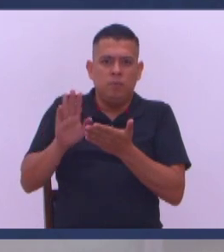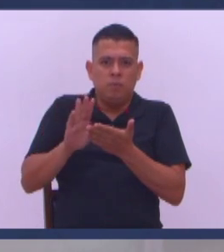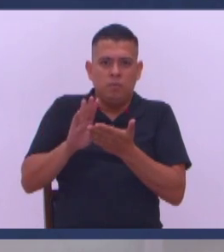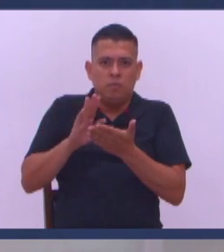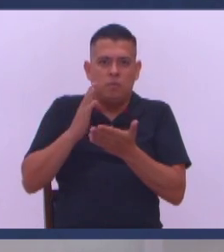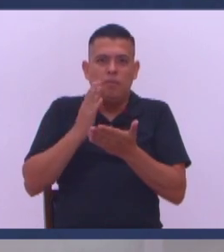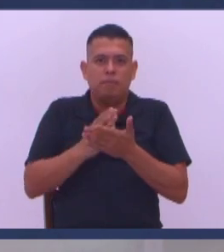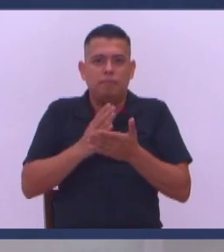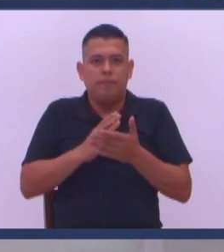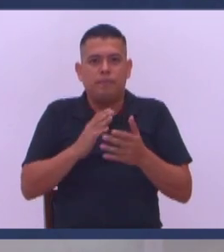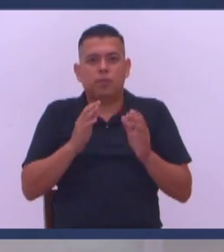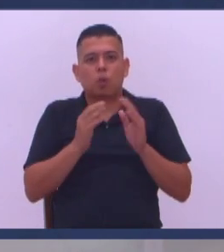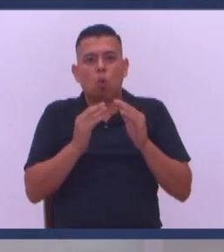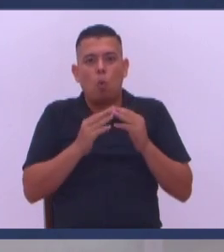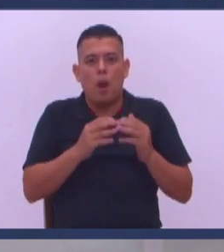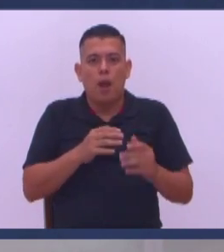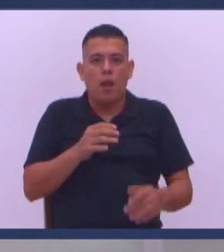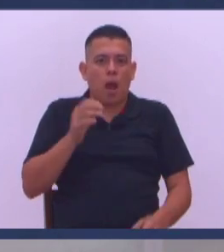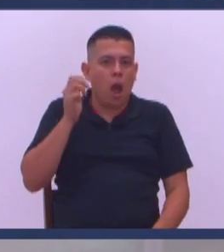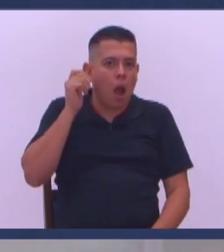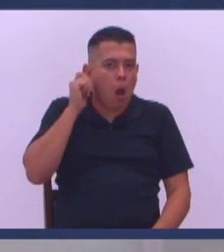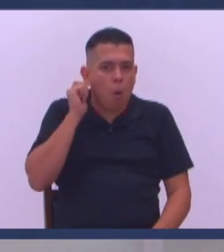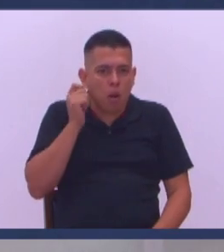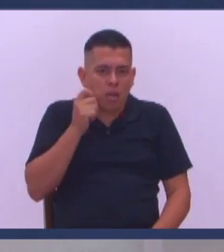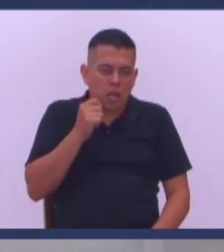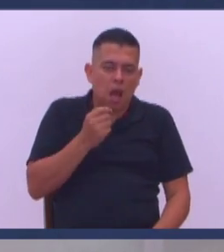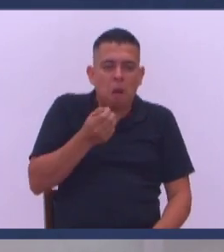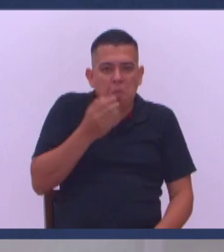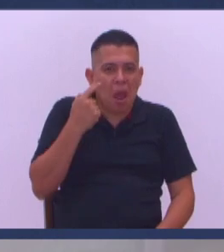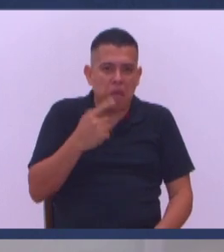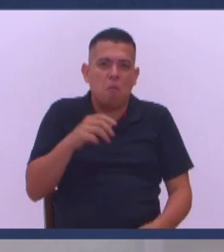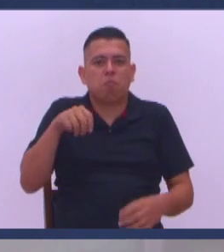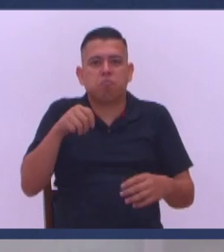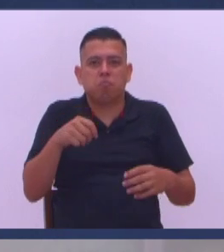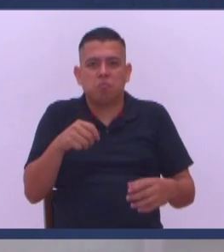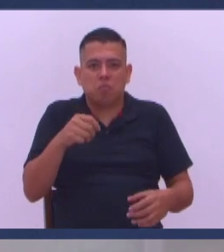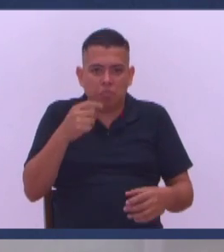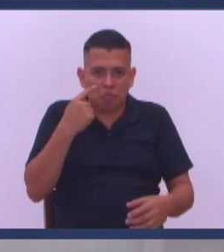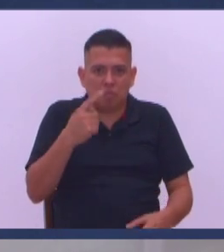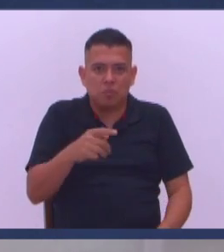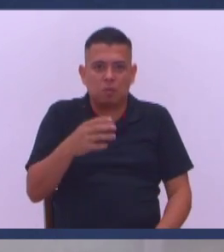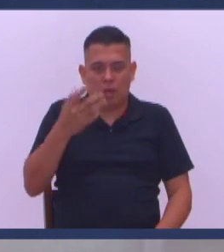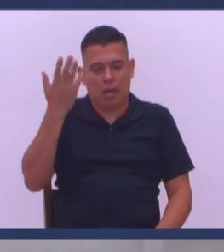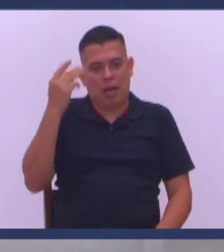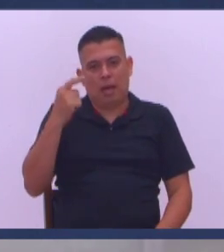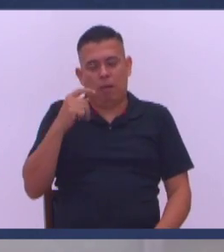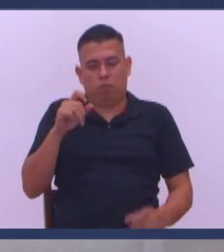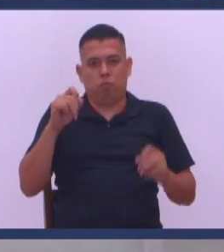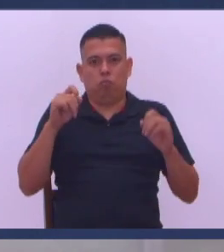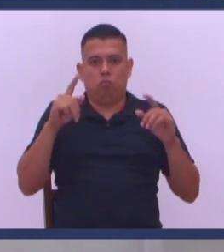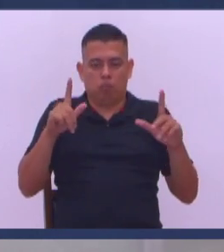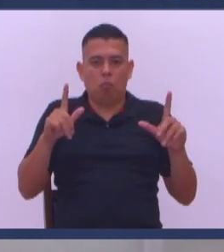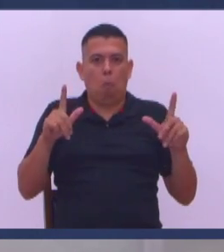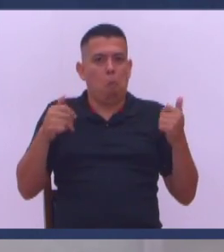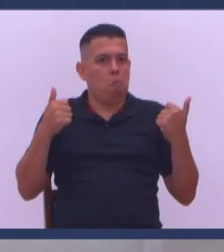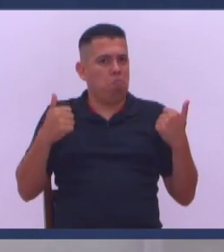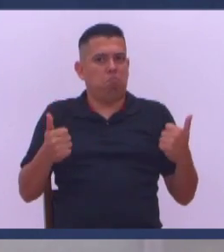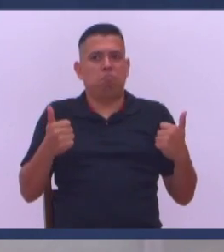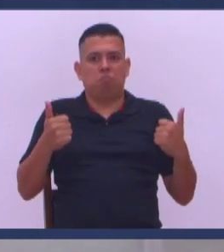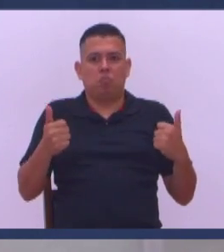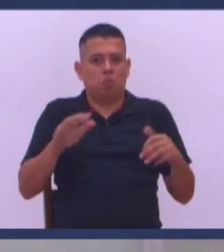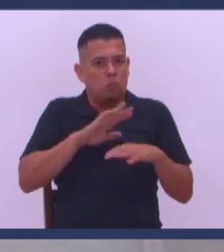mamacita de la casa La mamá La abuelita ¿Cómo hacen ello? Es de admirar Yo sé que lo he dicho Repetida veces Pero es de admirar